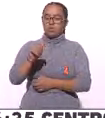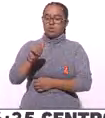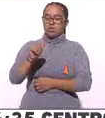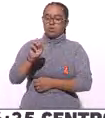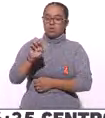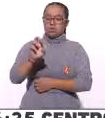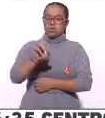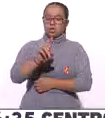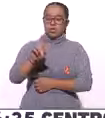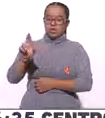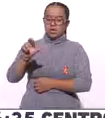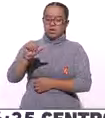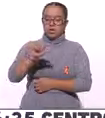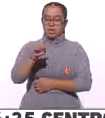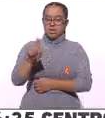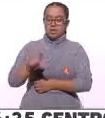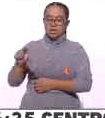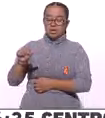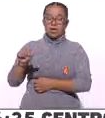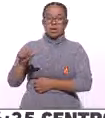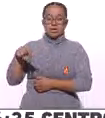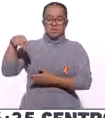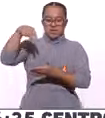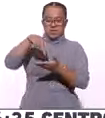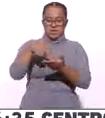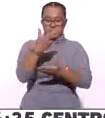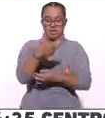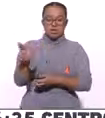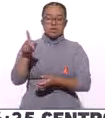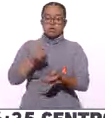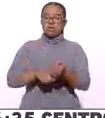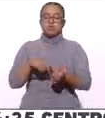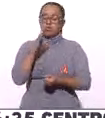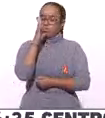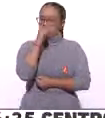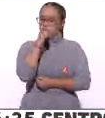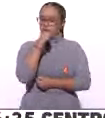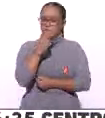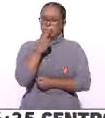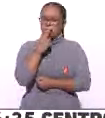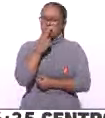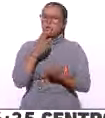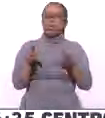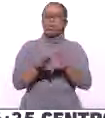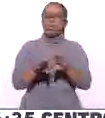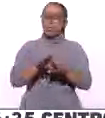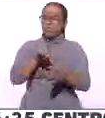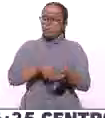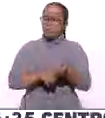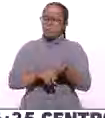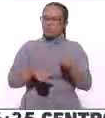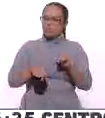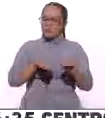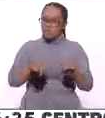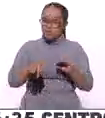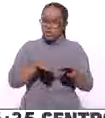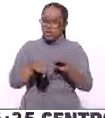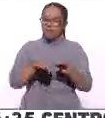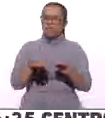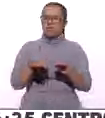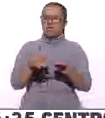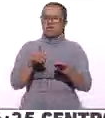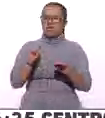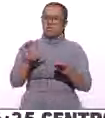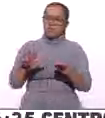que parece ser que algunas de ellas ya incluso ya no se pueden utilizar. ¿Cómo está operando, cómo está funcionando esta serie de